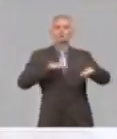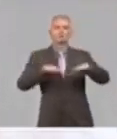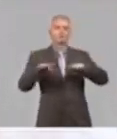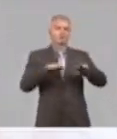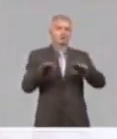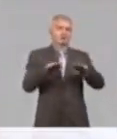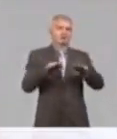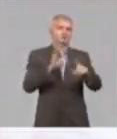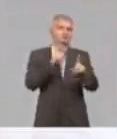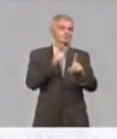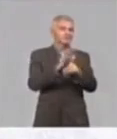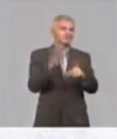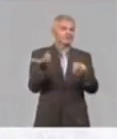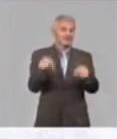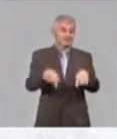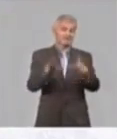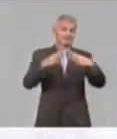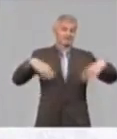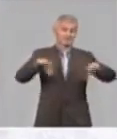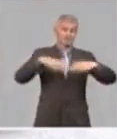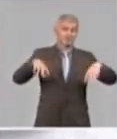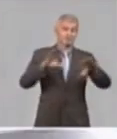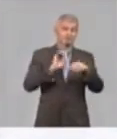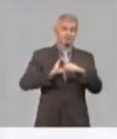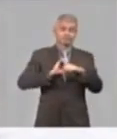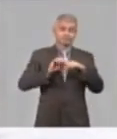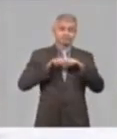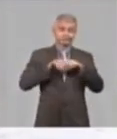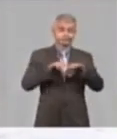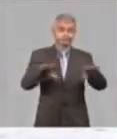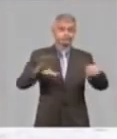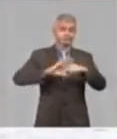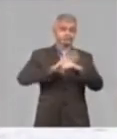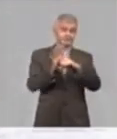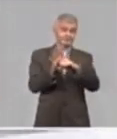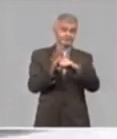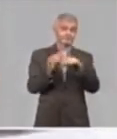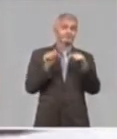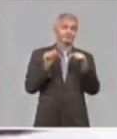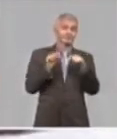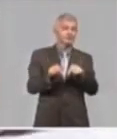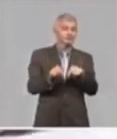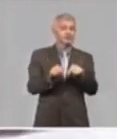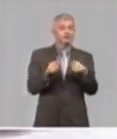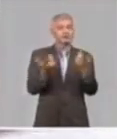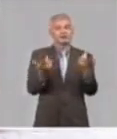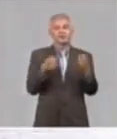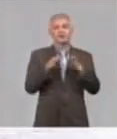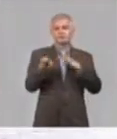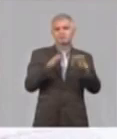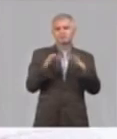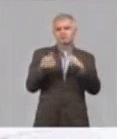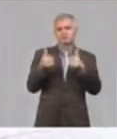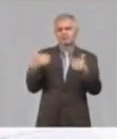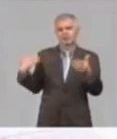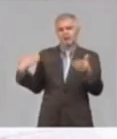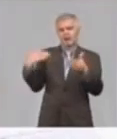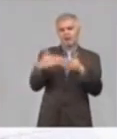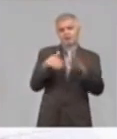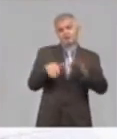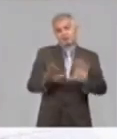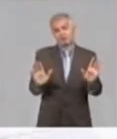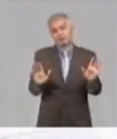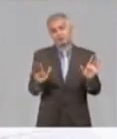cuando empezó la situación creada por la pandemia. Y me parece que esto ha funcionado adecuadamente, y a pesar de